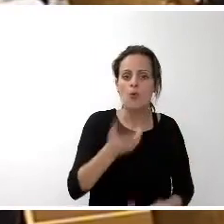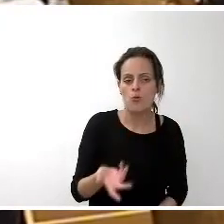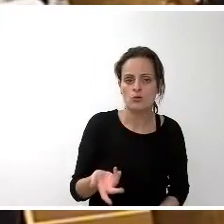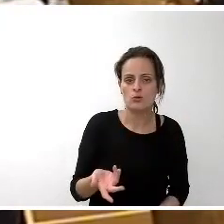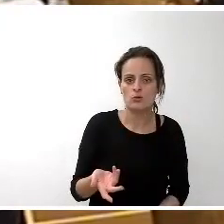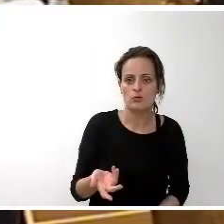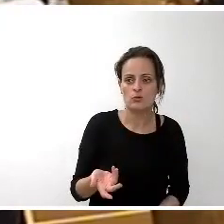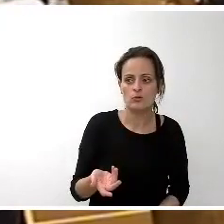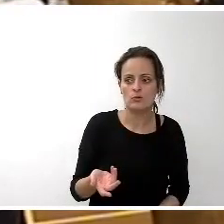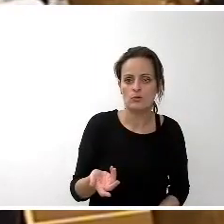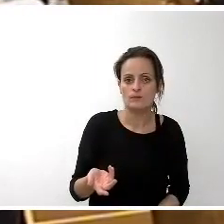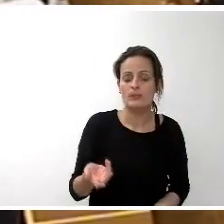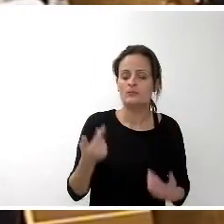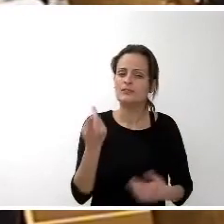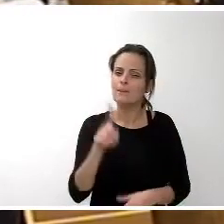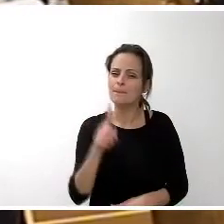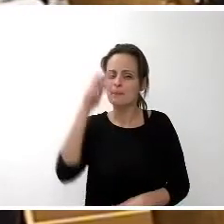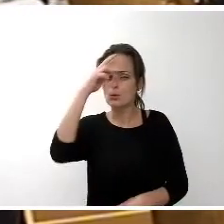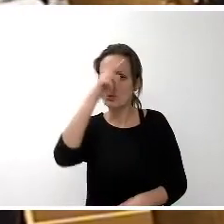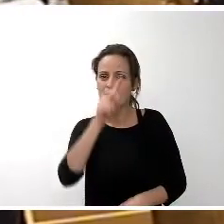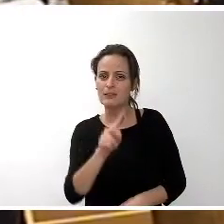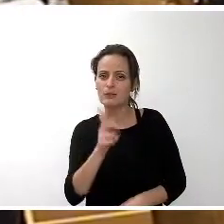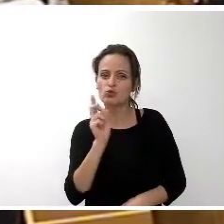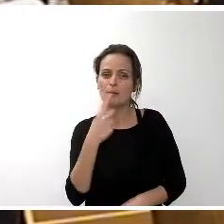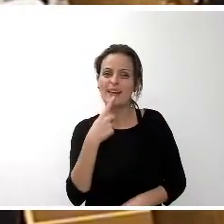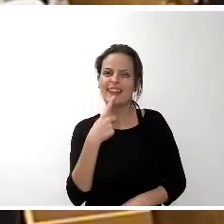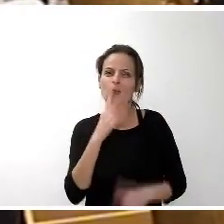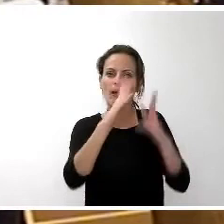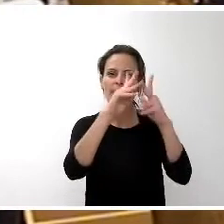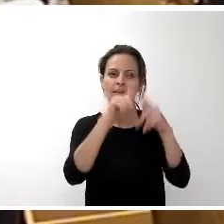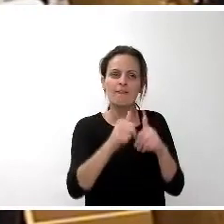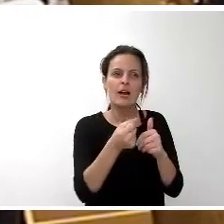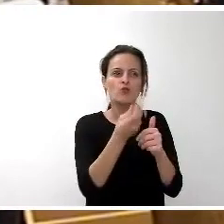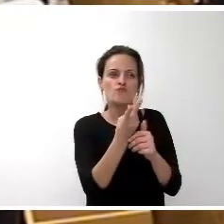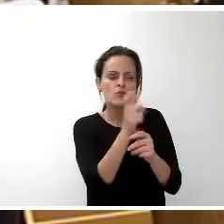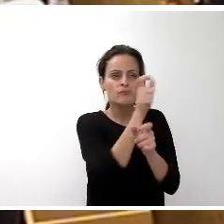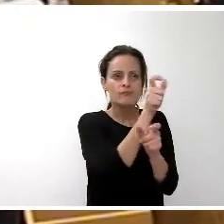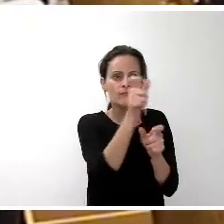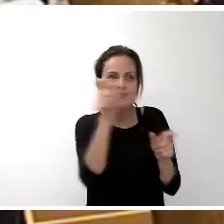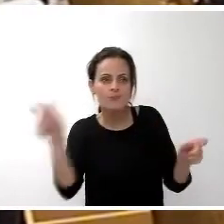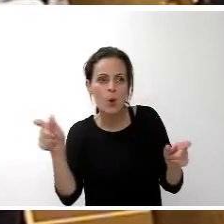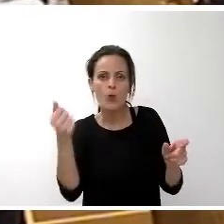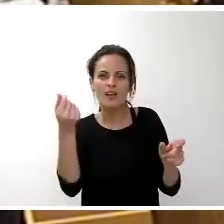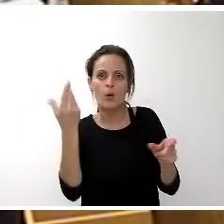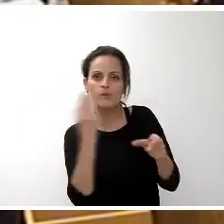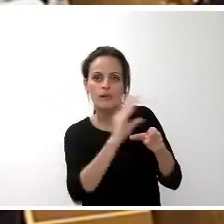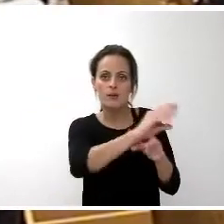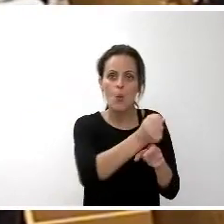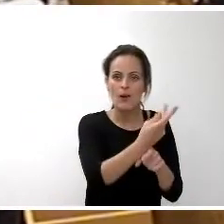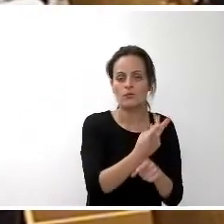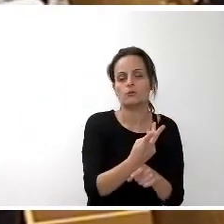he hecho en falta eso más me preocupa también no sólo hablar de cifras y y de partidas presupuestarias sino también